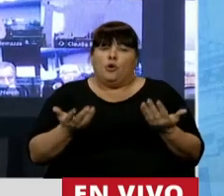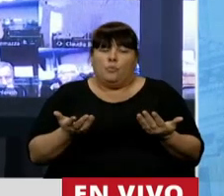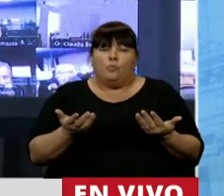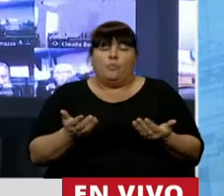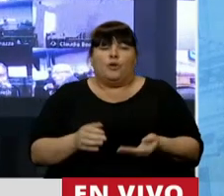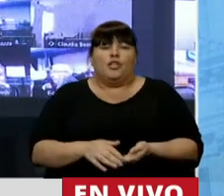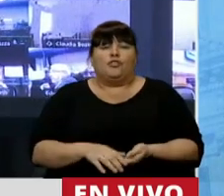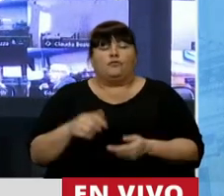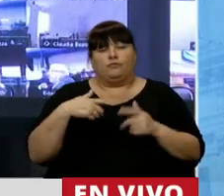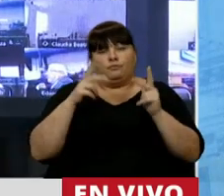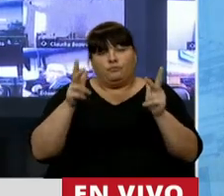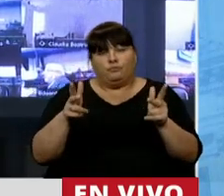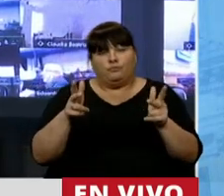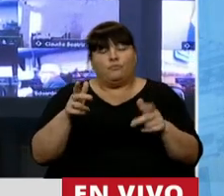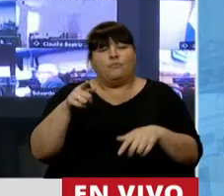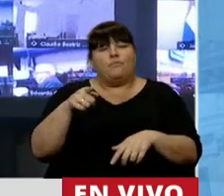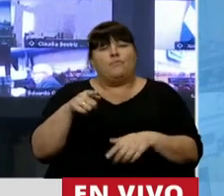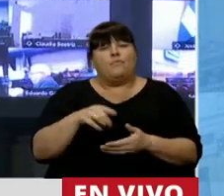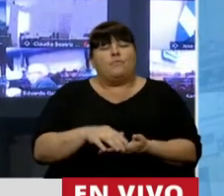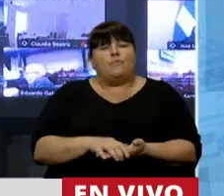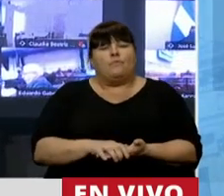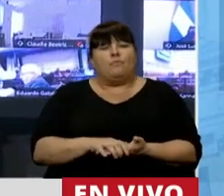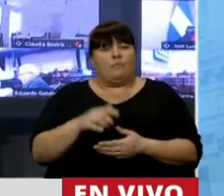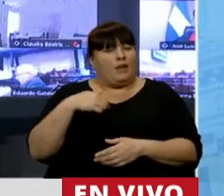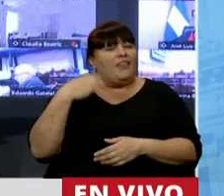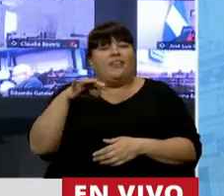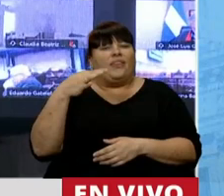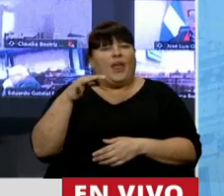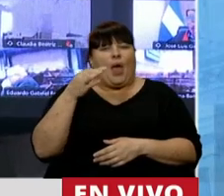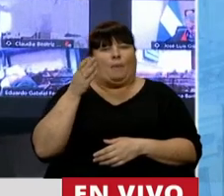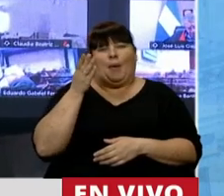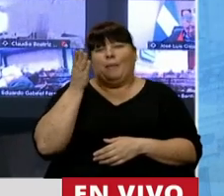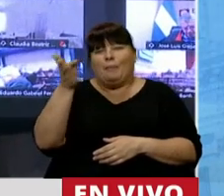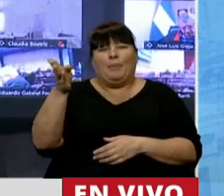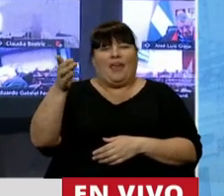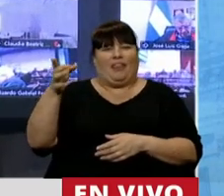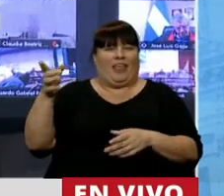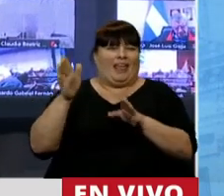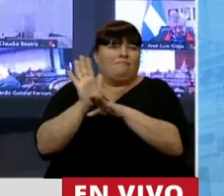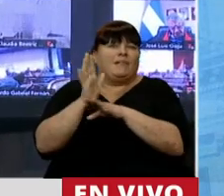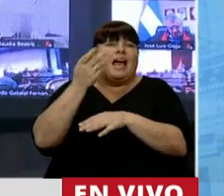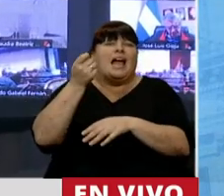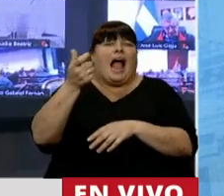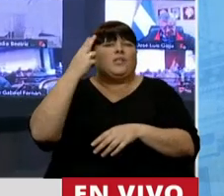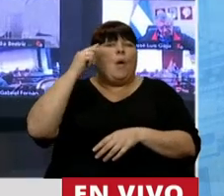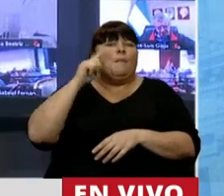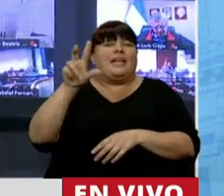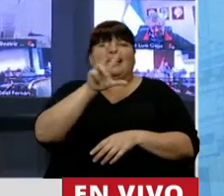digo que les tenemos que pedir a estos casi 9.300